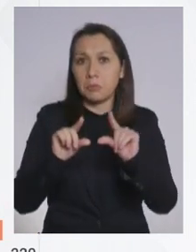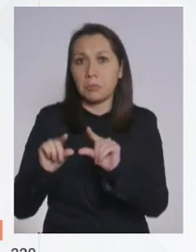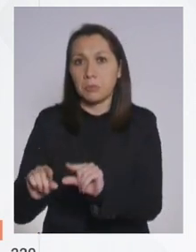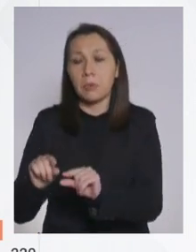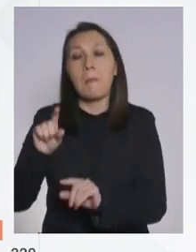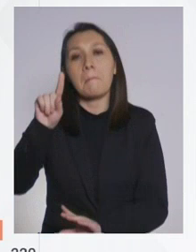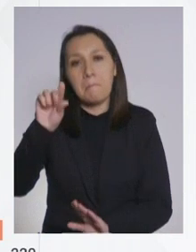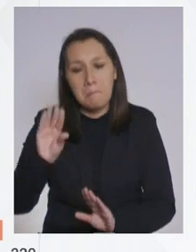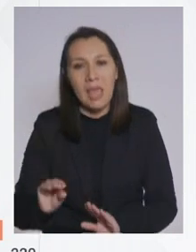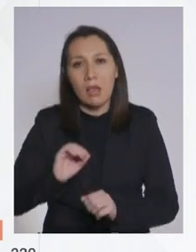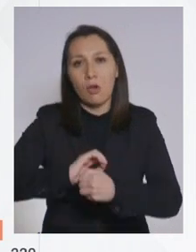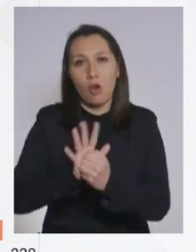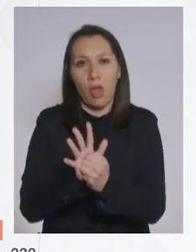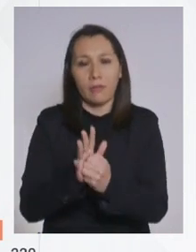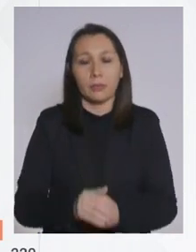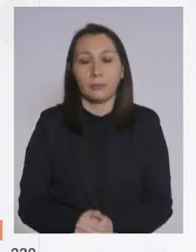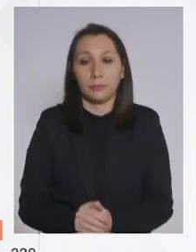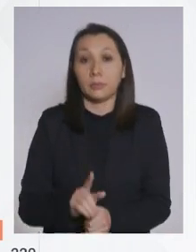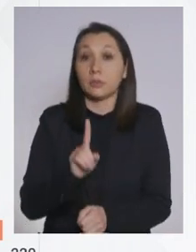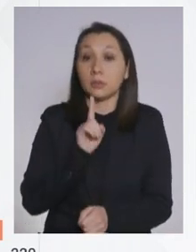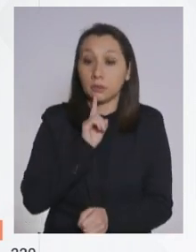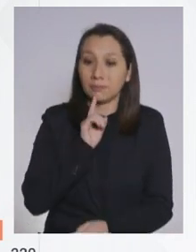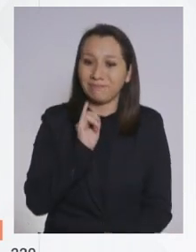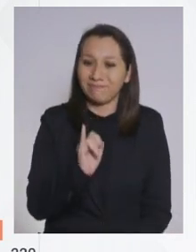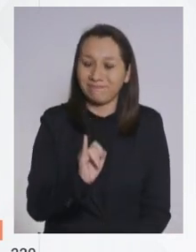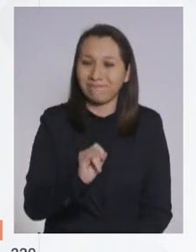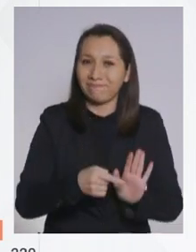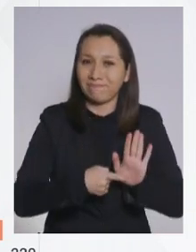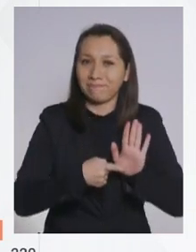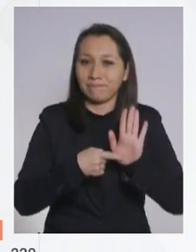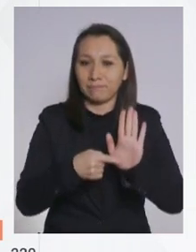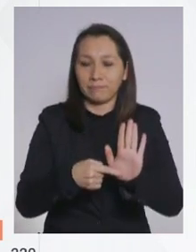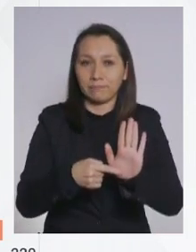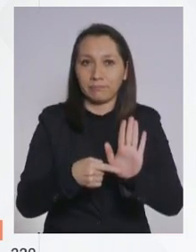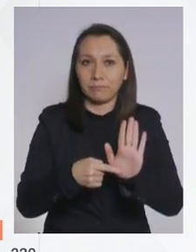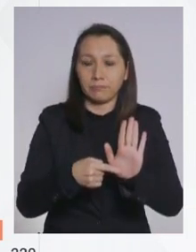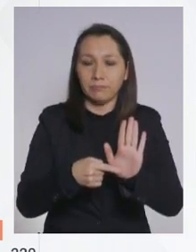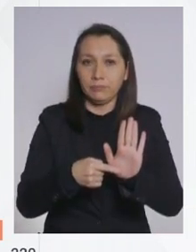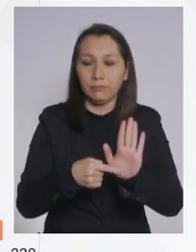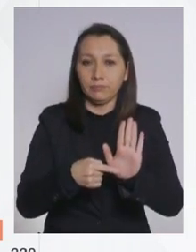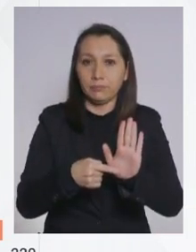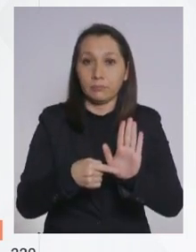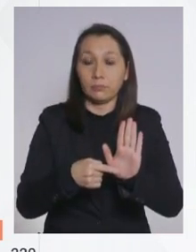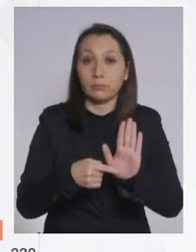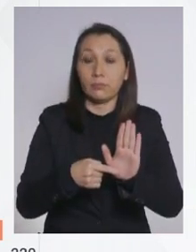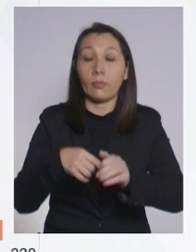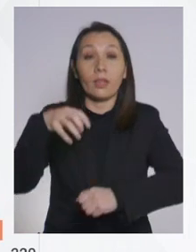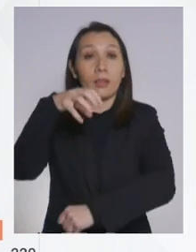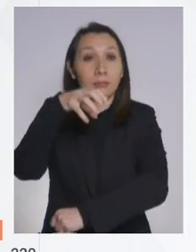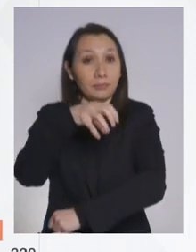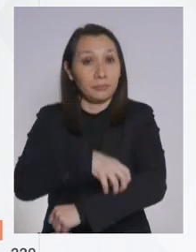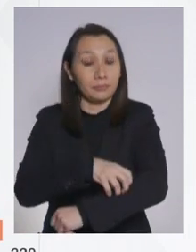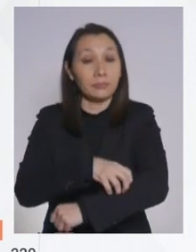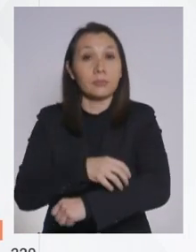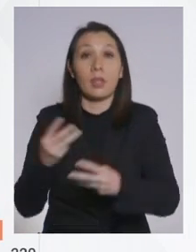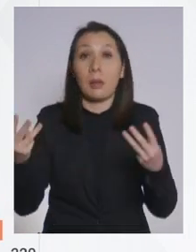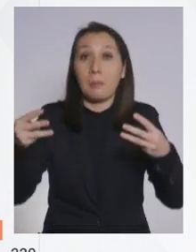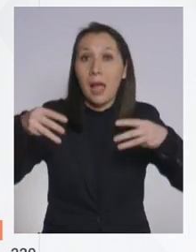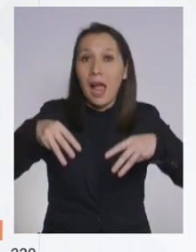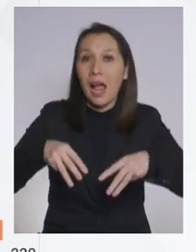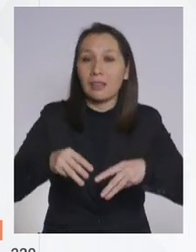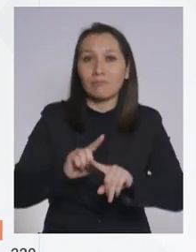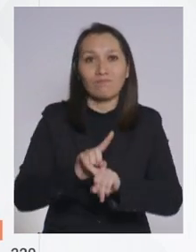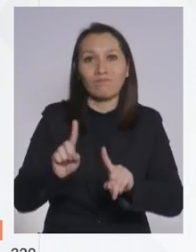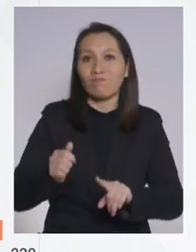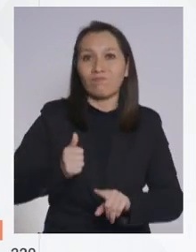negativa. Tenemos sí que destacar la región de Magallanes, que no se ha